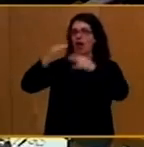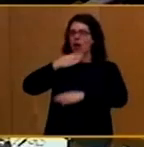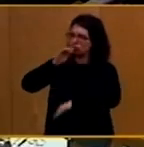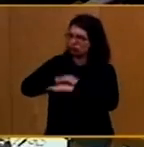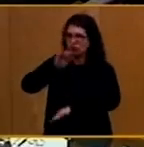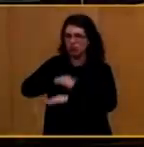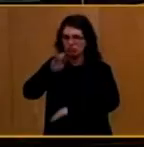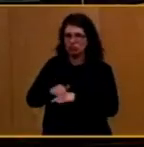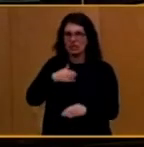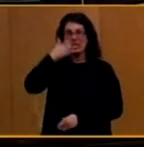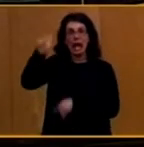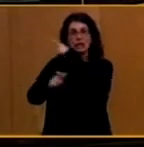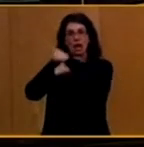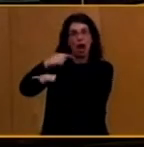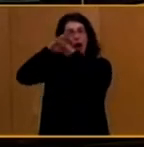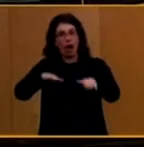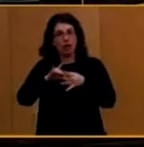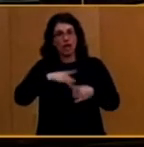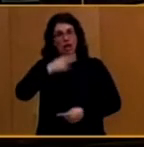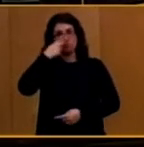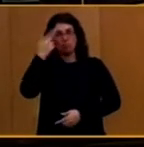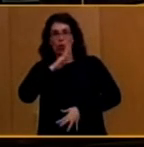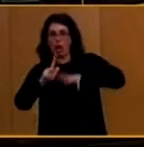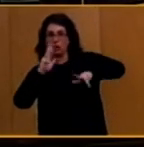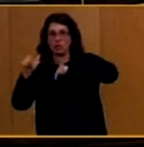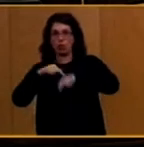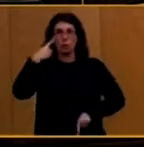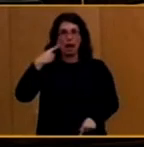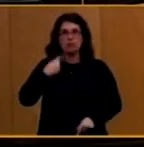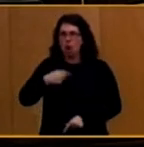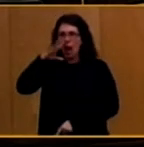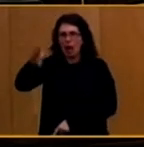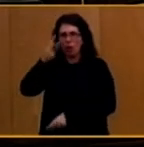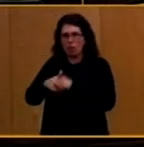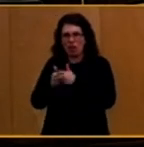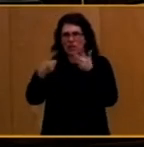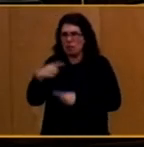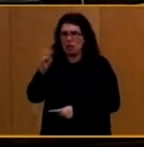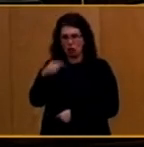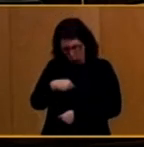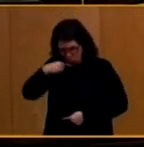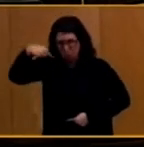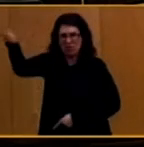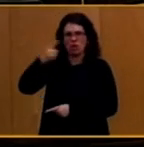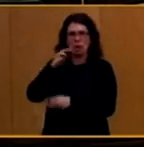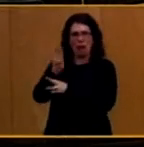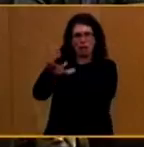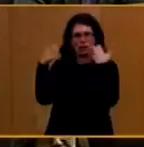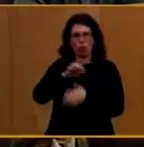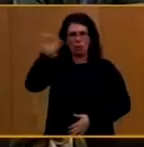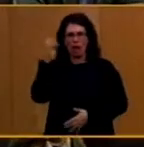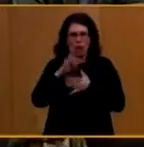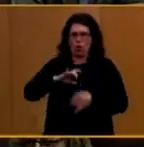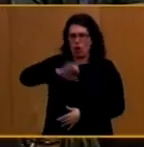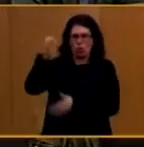intereses especulativos bancarios y no está elegido democráticamente, diga usted eso en el Parlamento Europeo, digo en la Unión Europea, en la